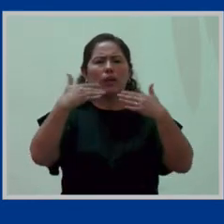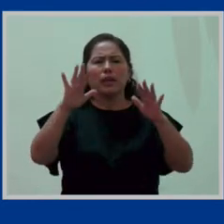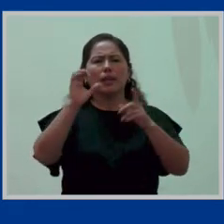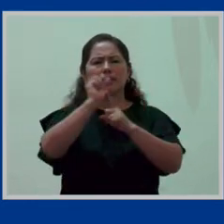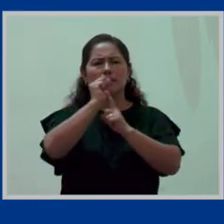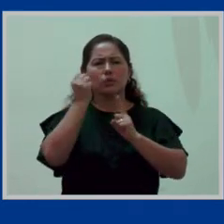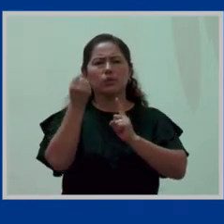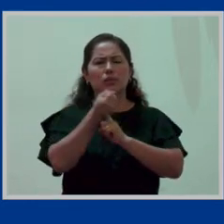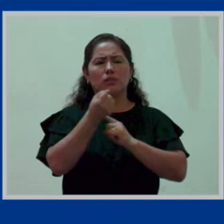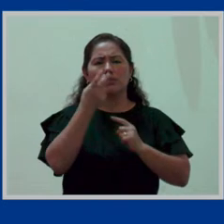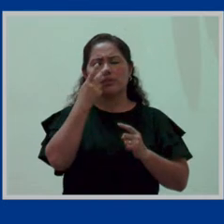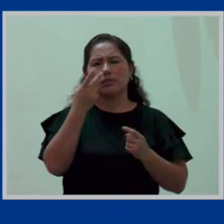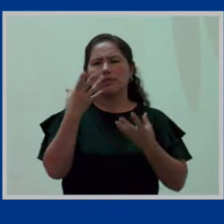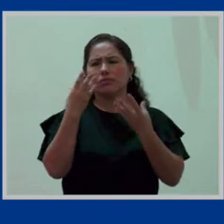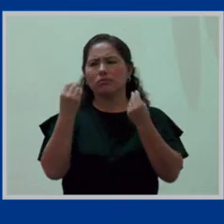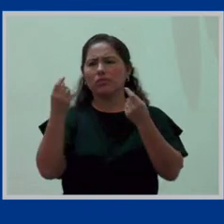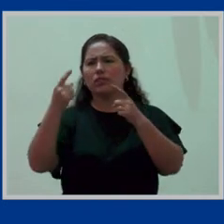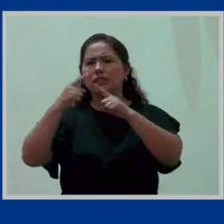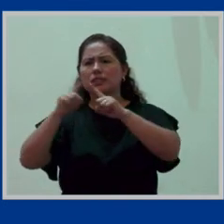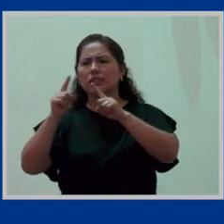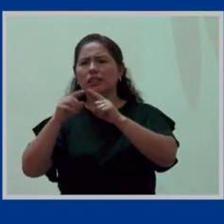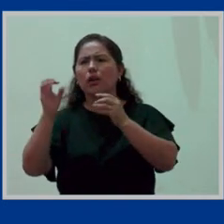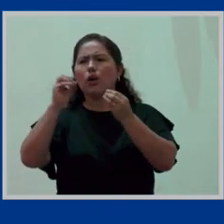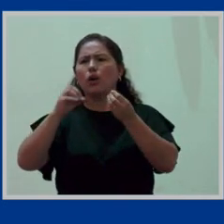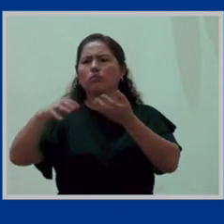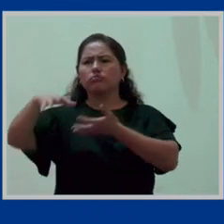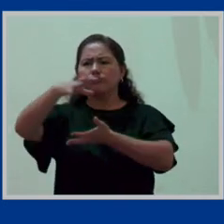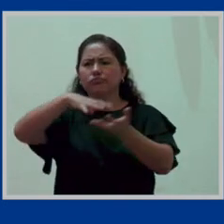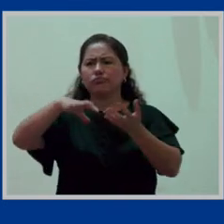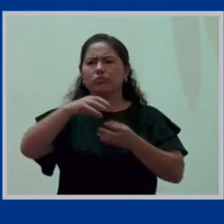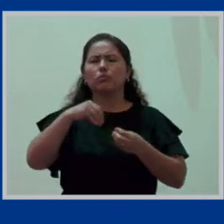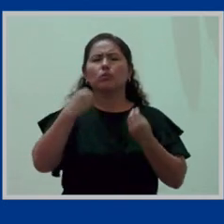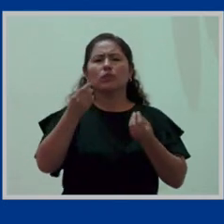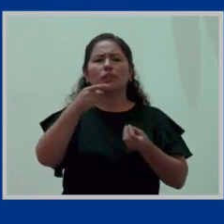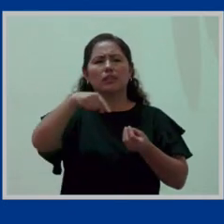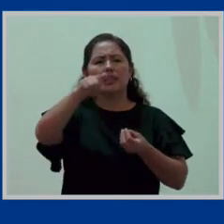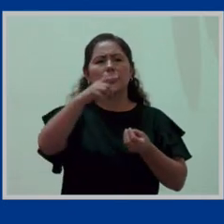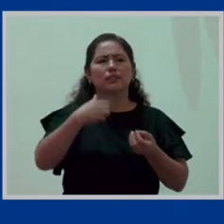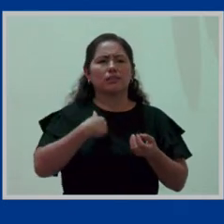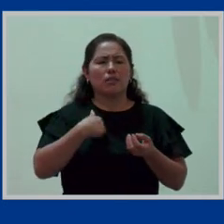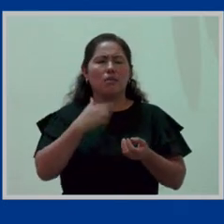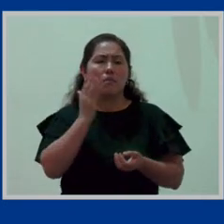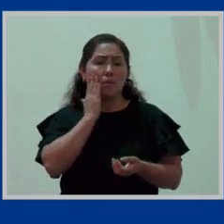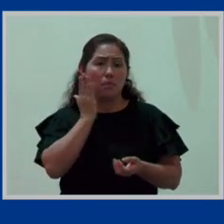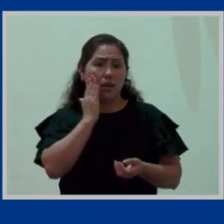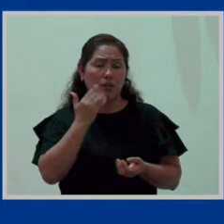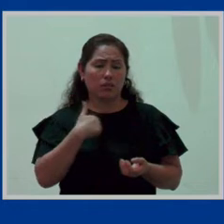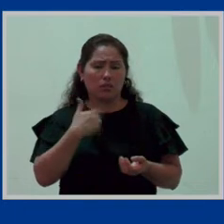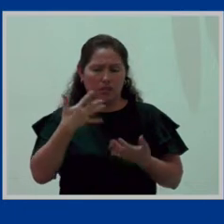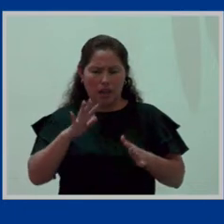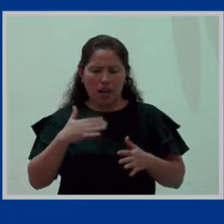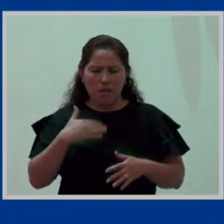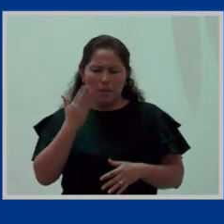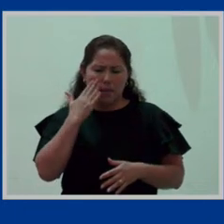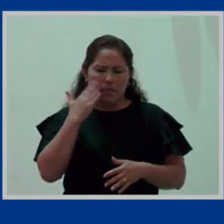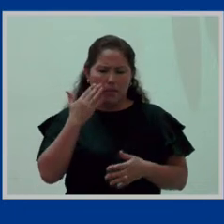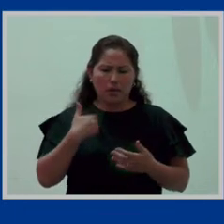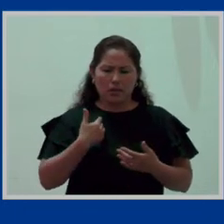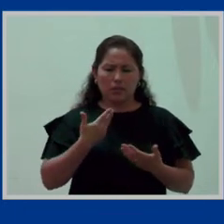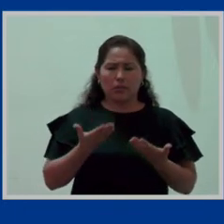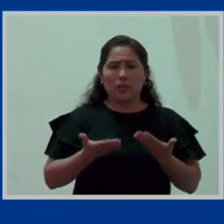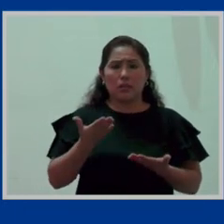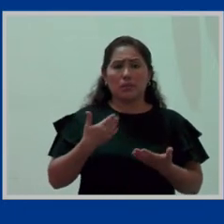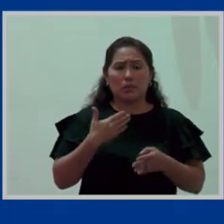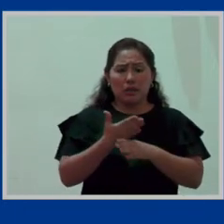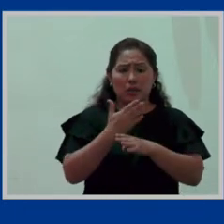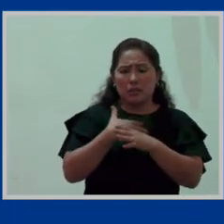menoscabe, distinga, mezcluya, por el hecho de ser mamá. Por el hecho de ser madre o pretender serlo, tal